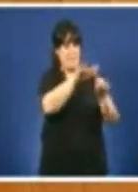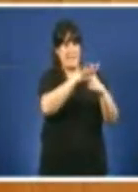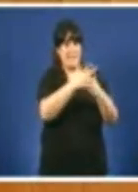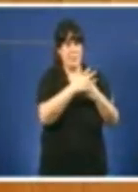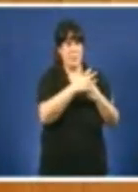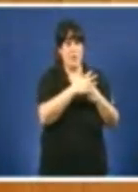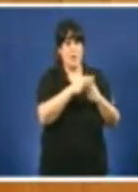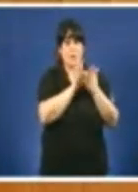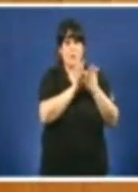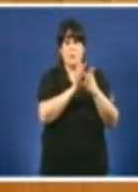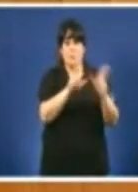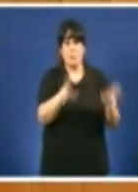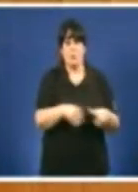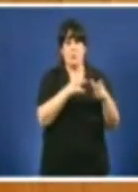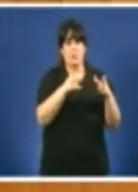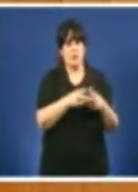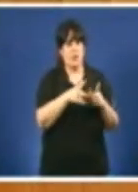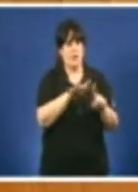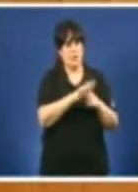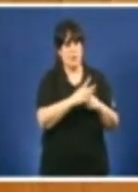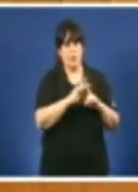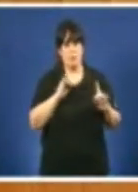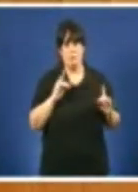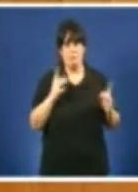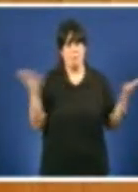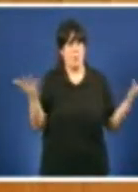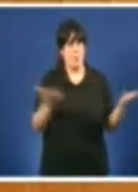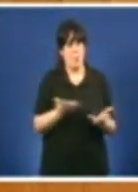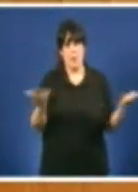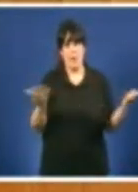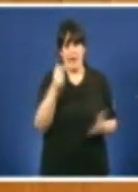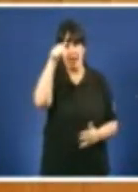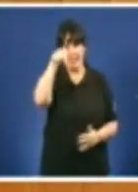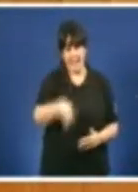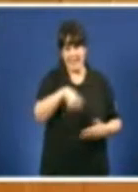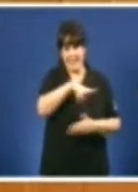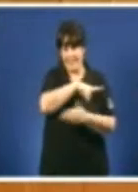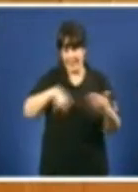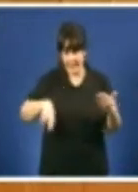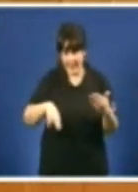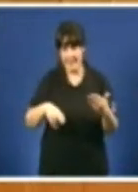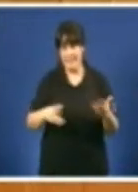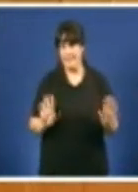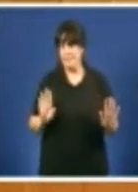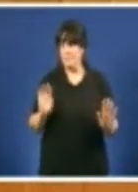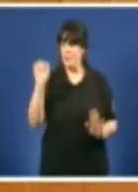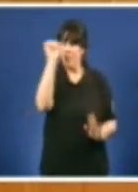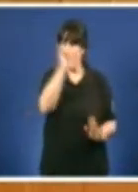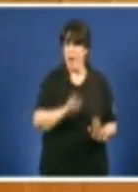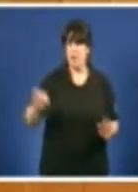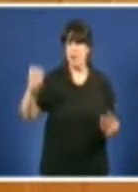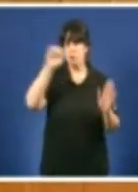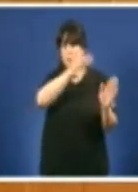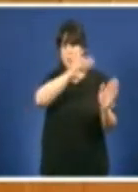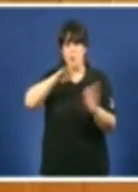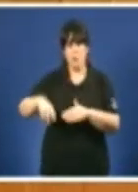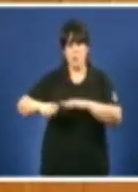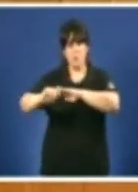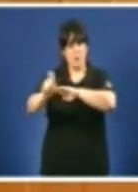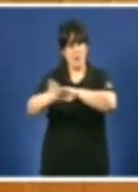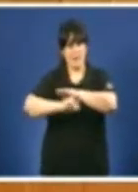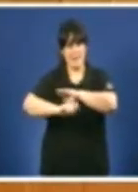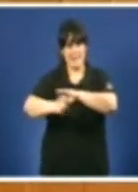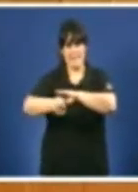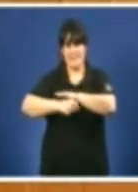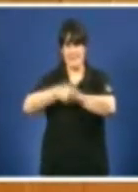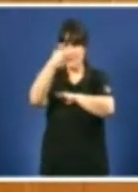servicios sociais no noso país Nos últimos anos está avanzando unha estrategia a gran escala que ten por objetivo